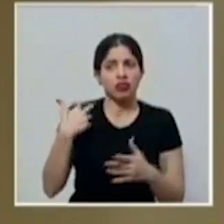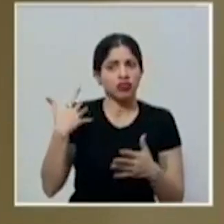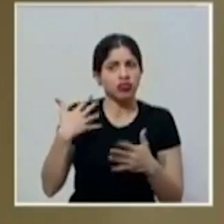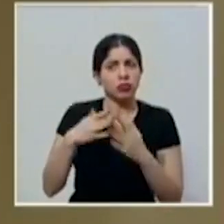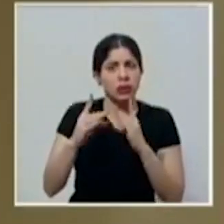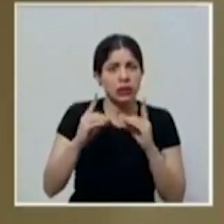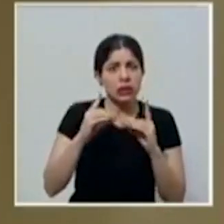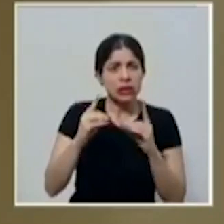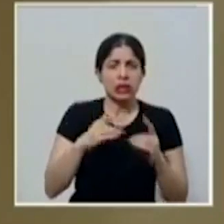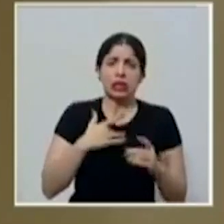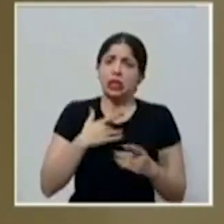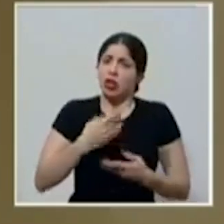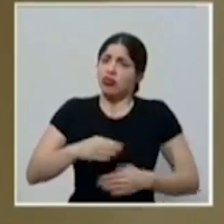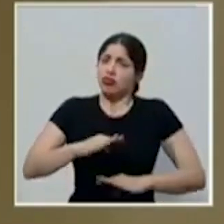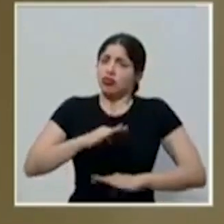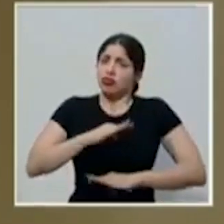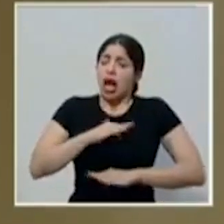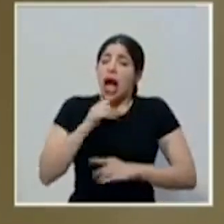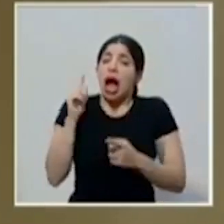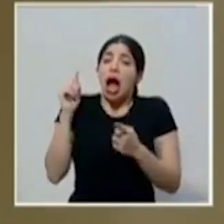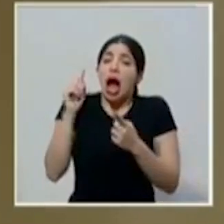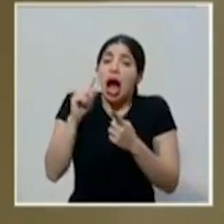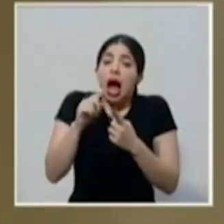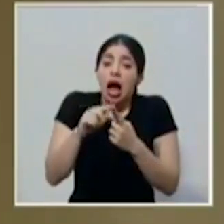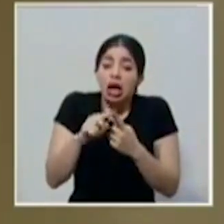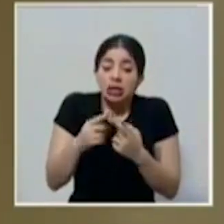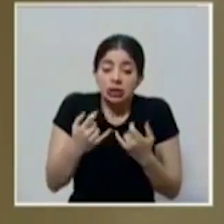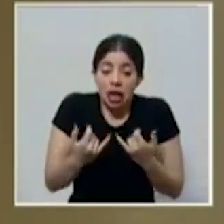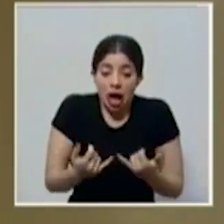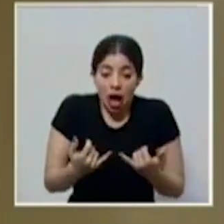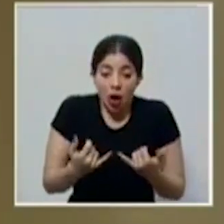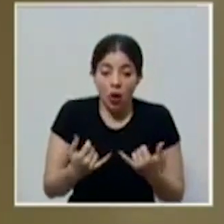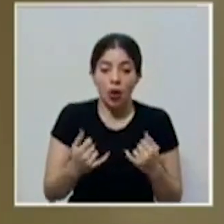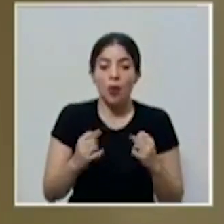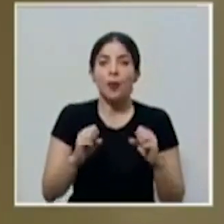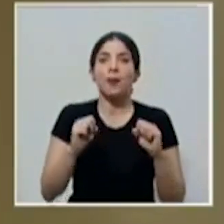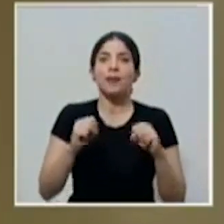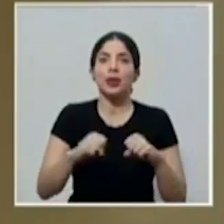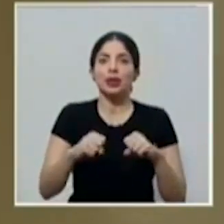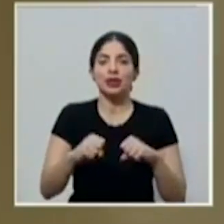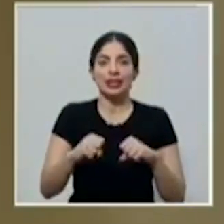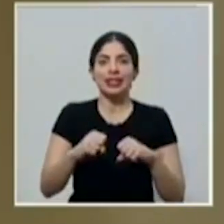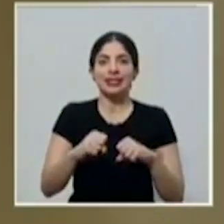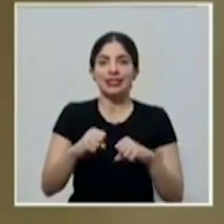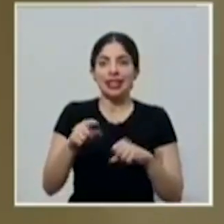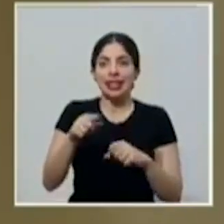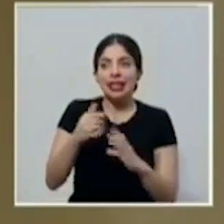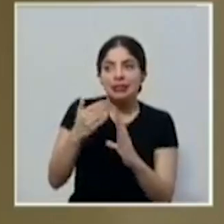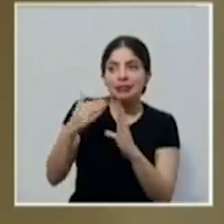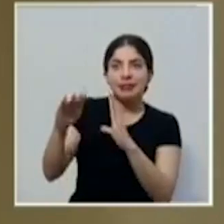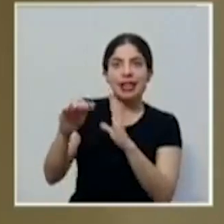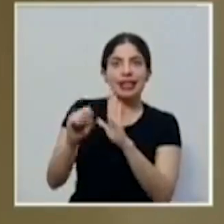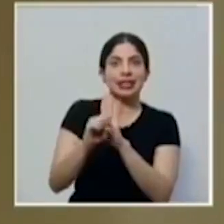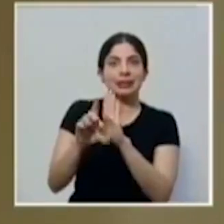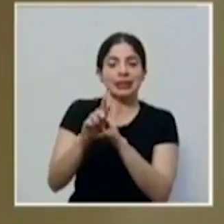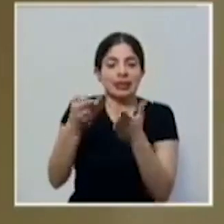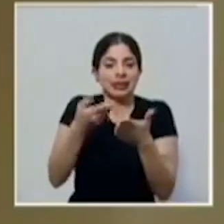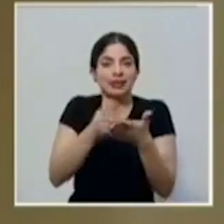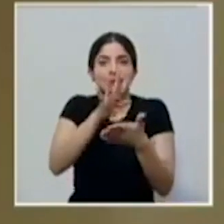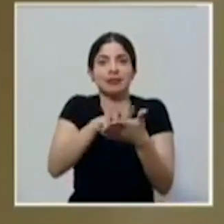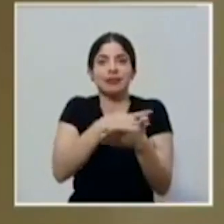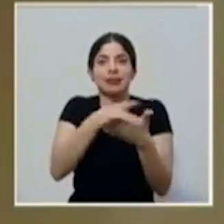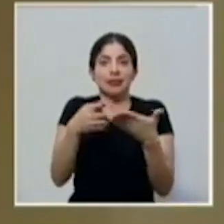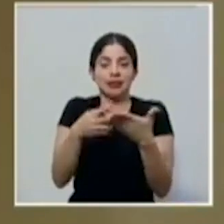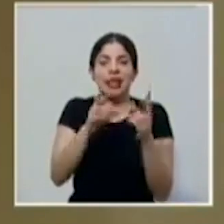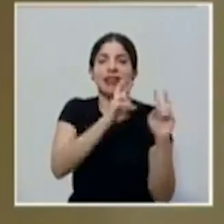hasta llegar a la posibilidad que hemos tenido ya de remitir a la Asamblea Legislativa una agenda de sesiones